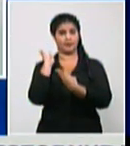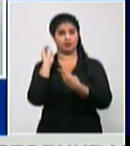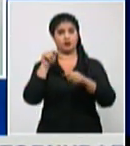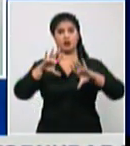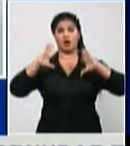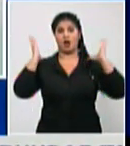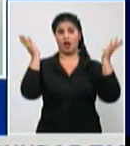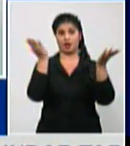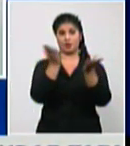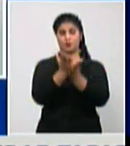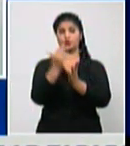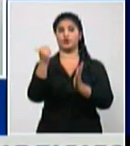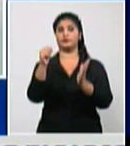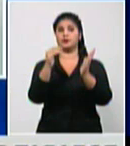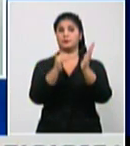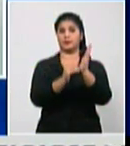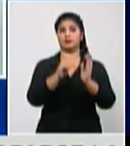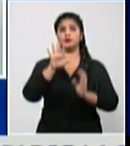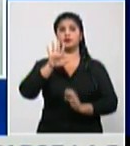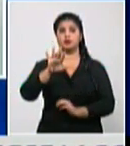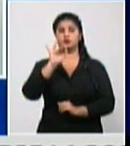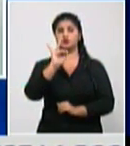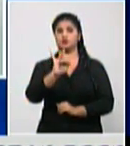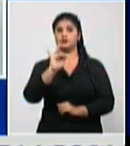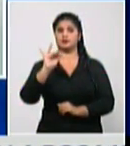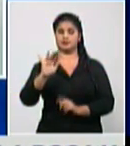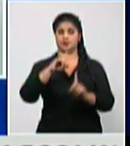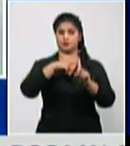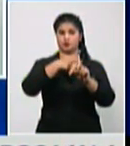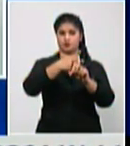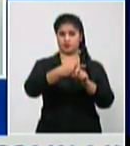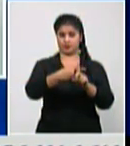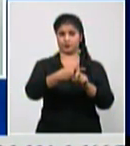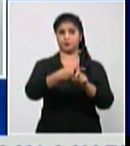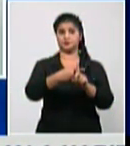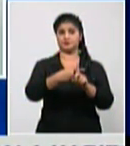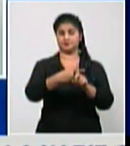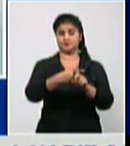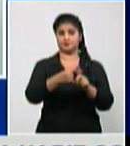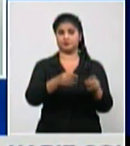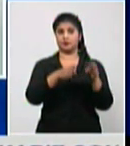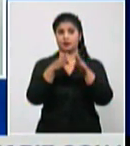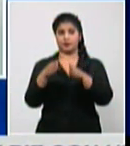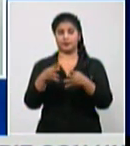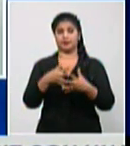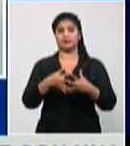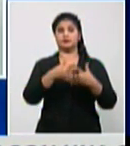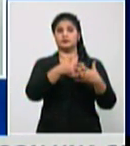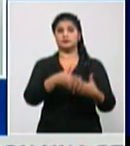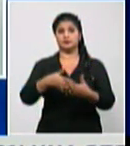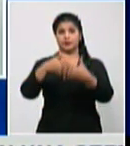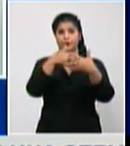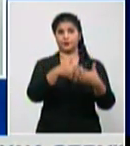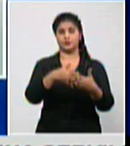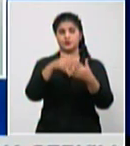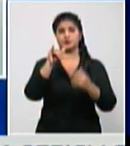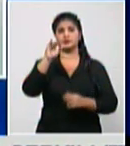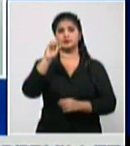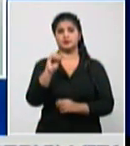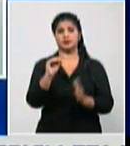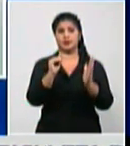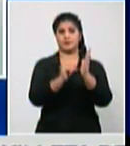.577 casos por millón Estados Unidos 60.180